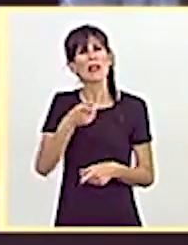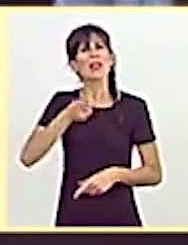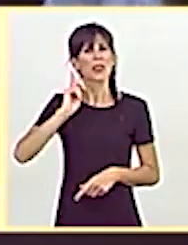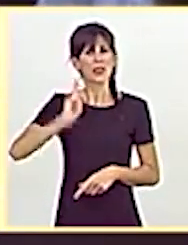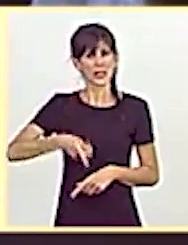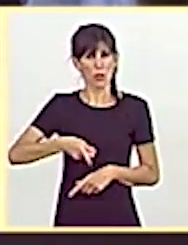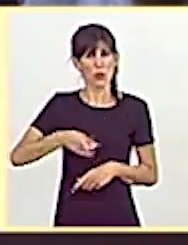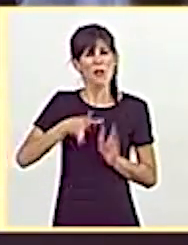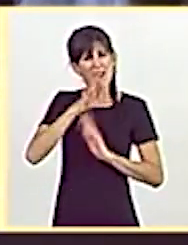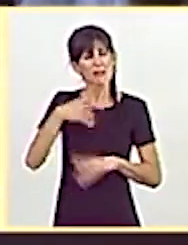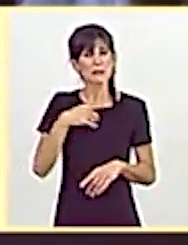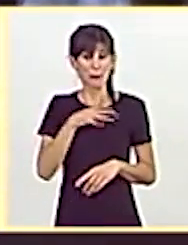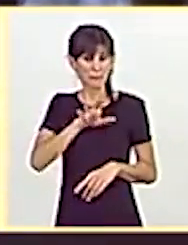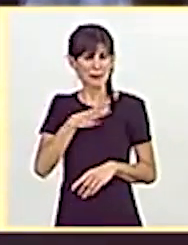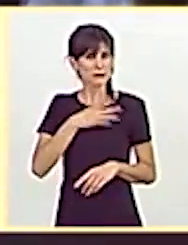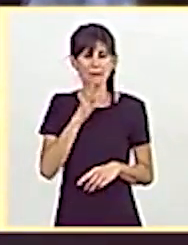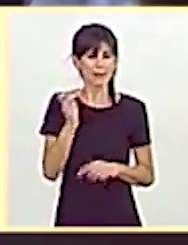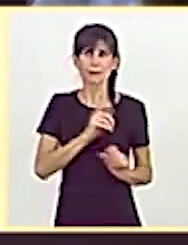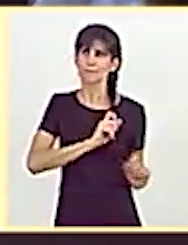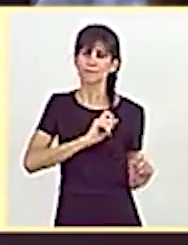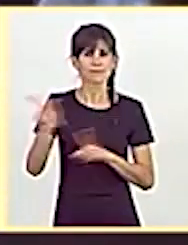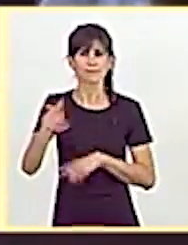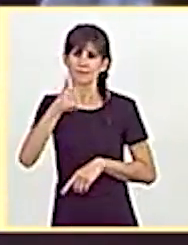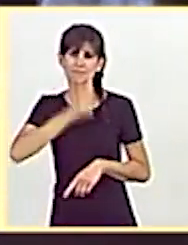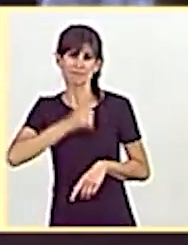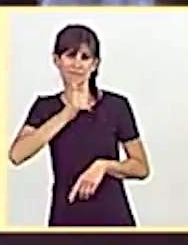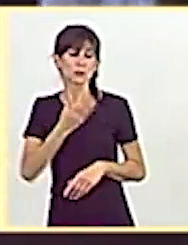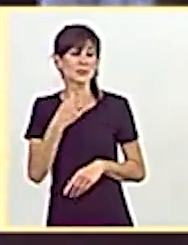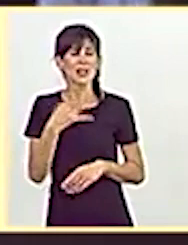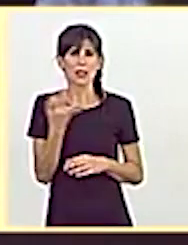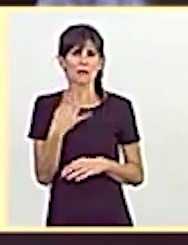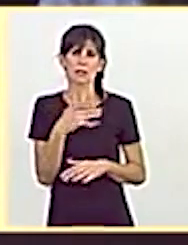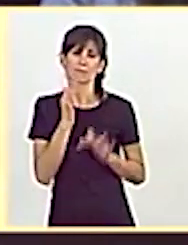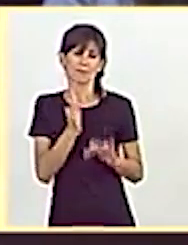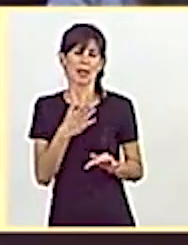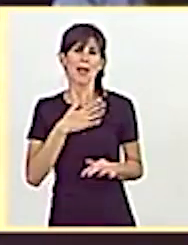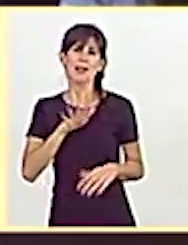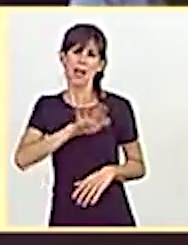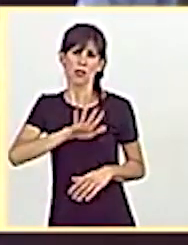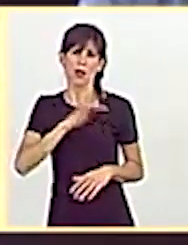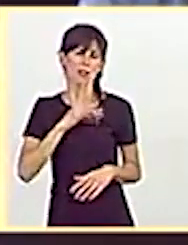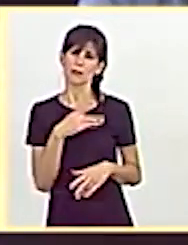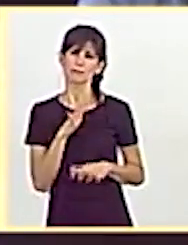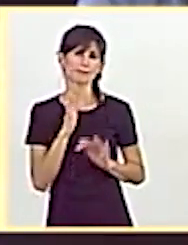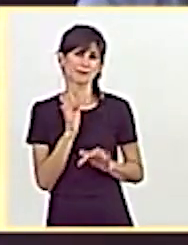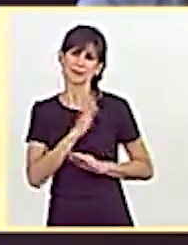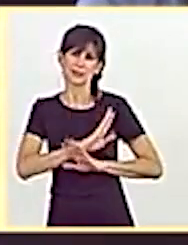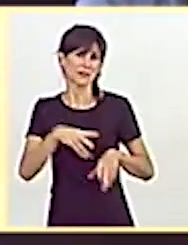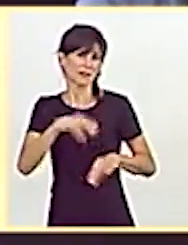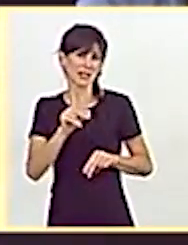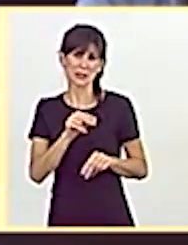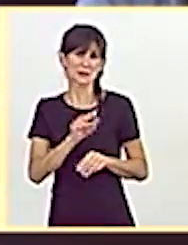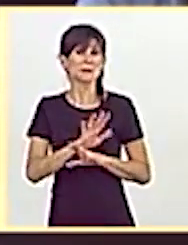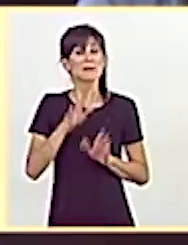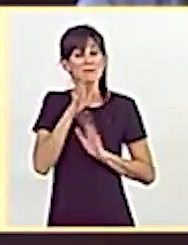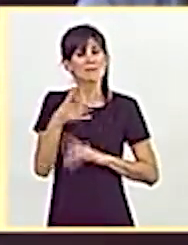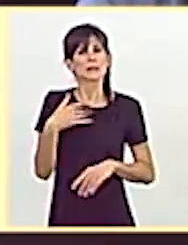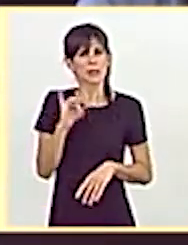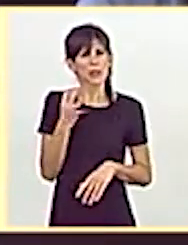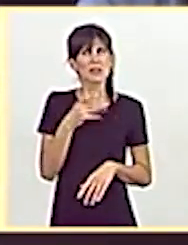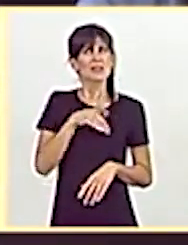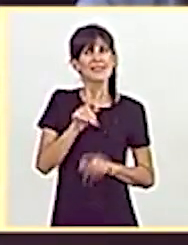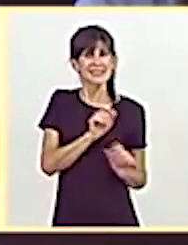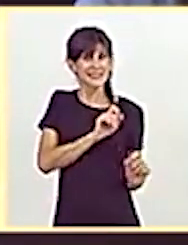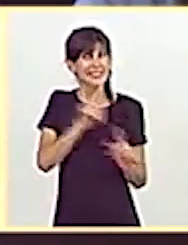forzada y muchos perdieron o tuvieron que renunciar a su nacionalidad. Tenemos una deuda con los exiliados y